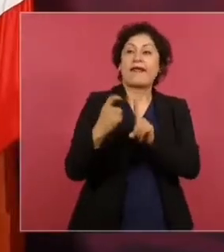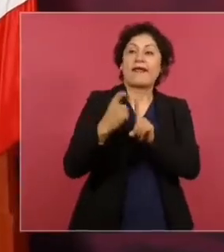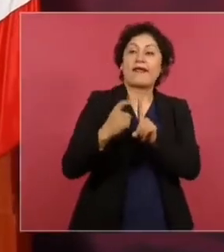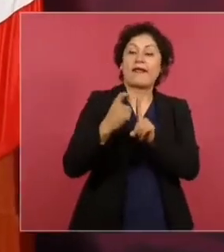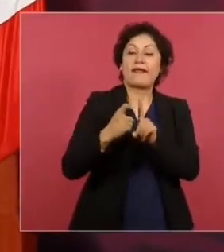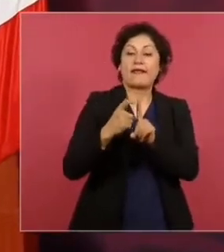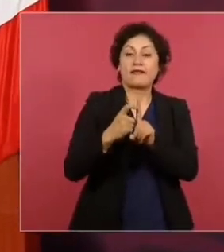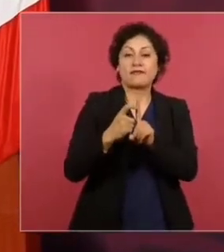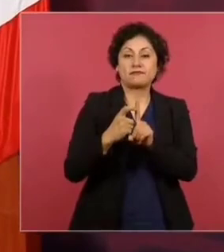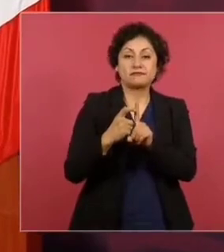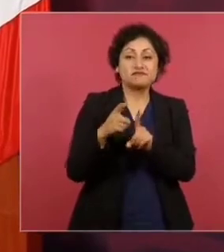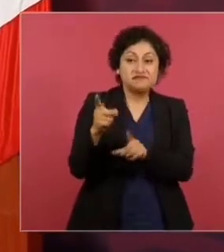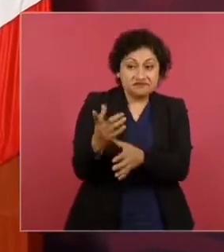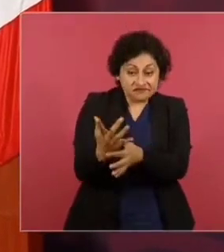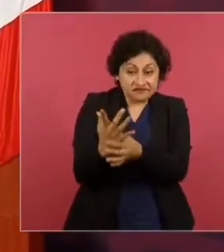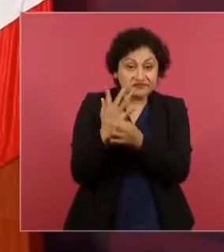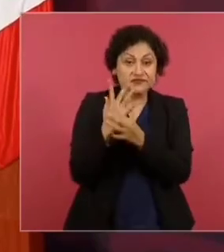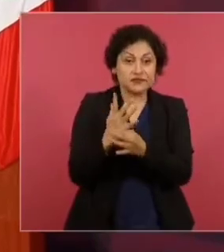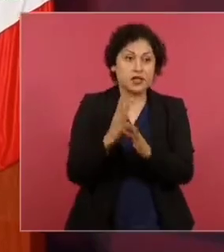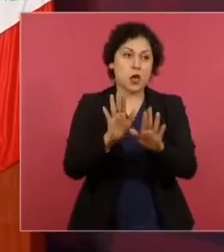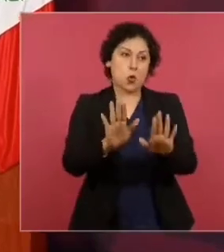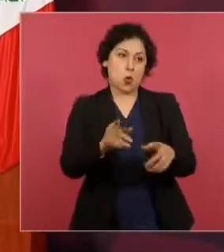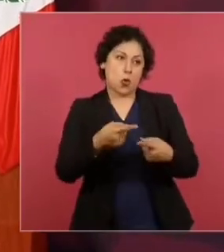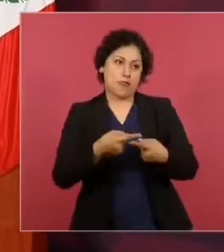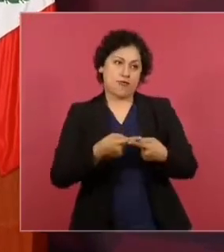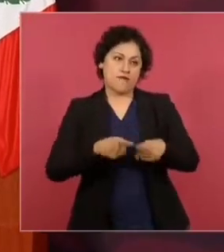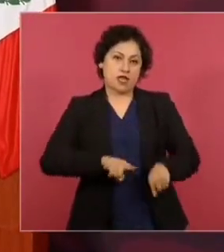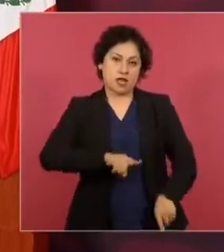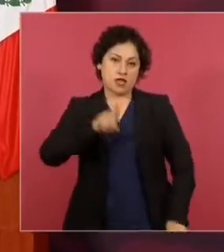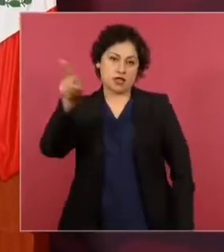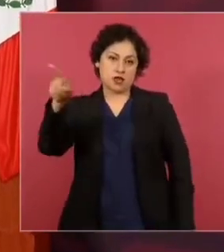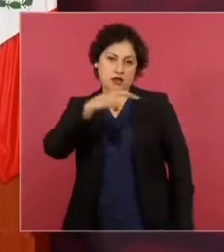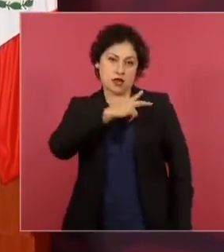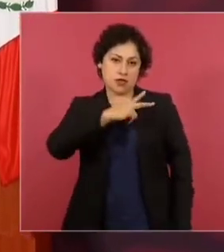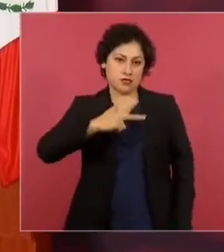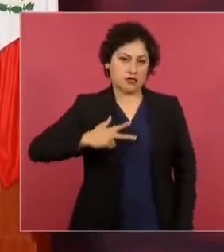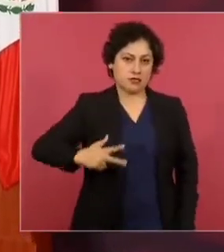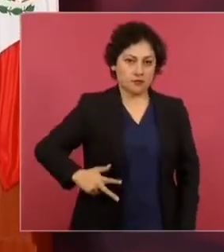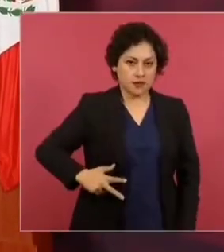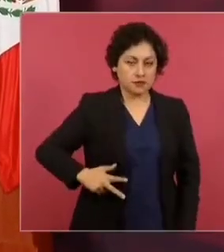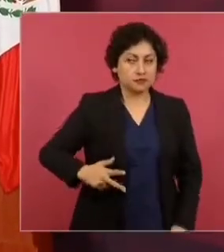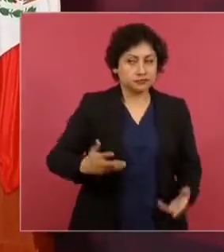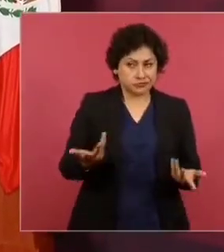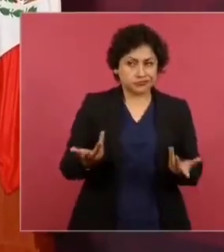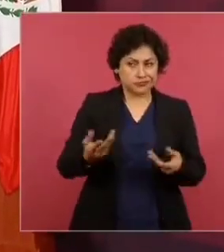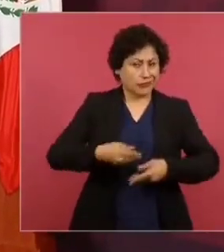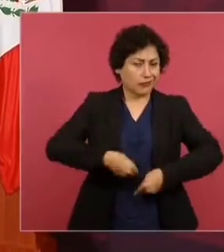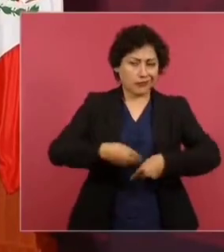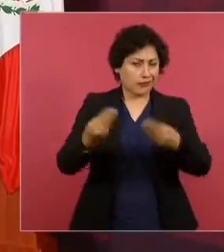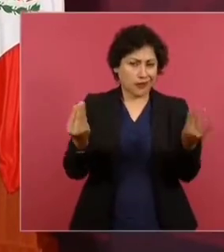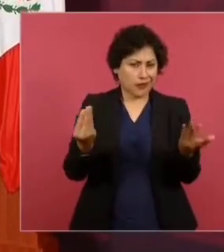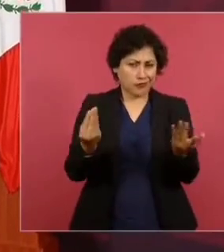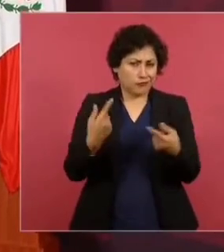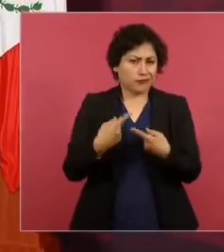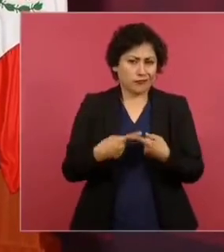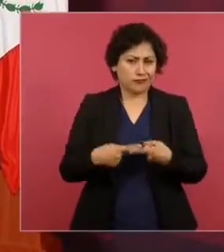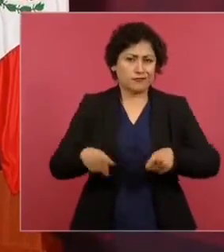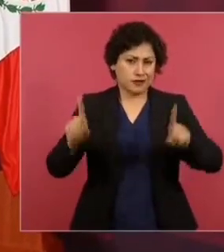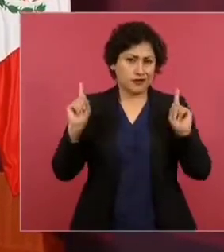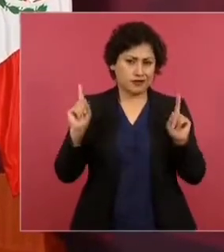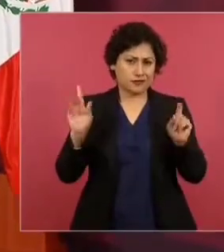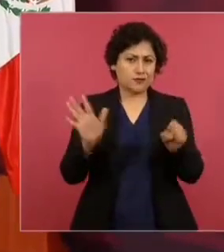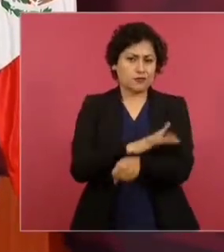porque el de Dinamarca atiende a menos población,